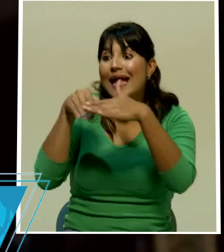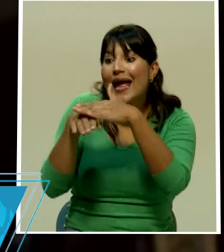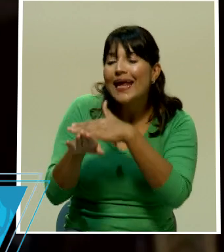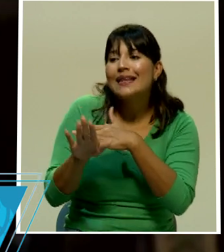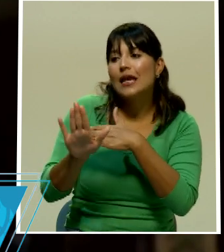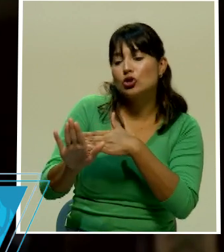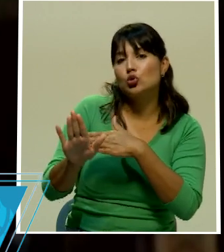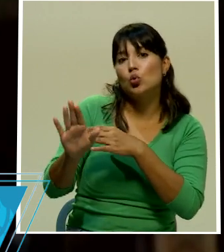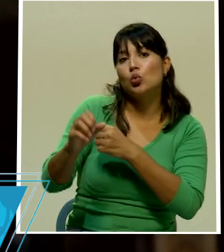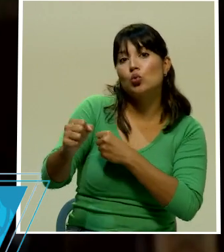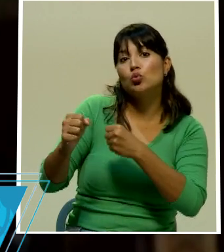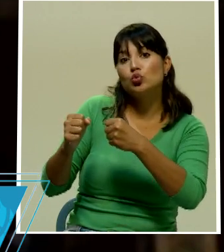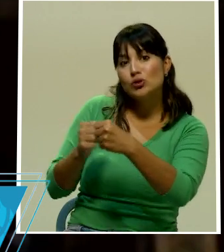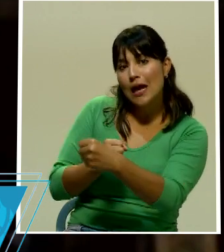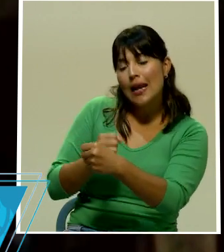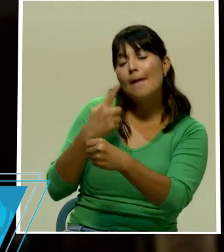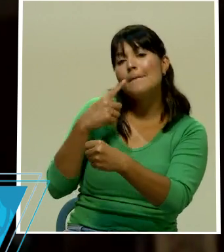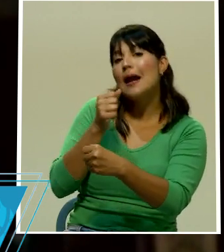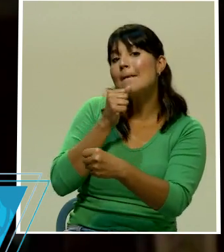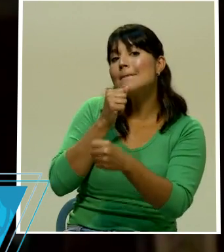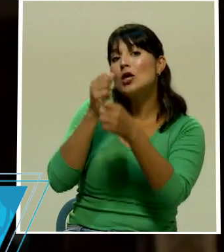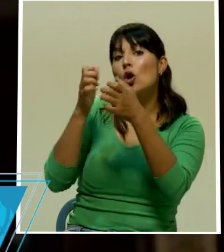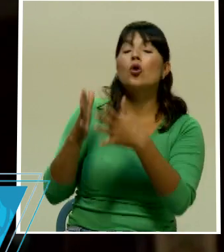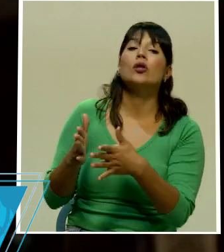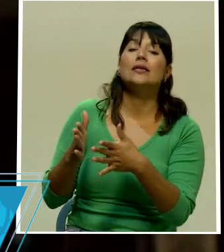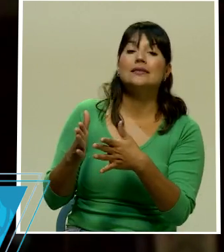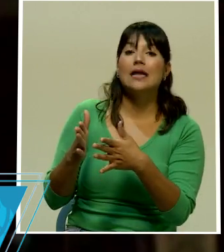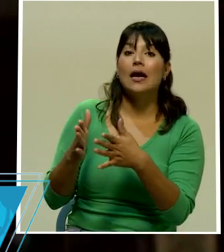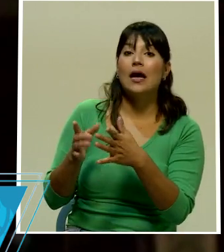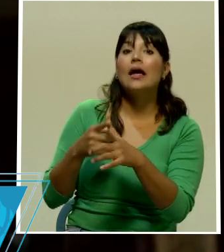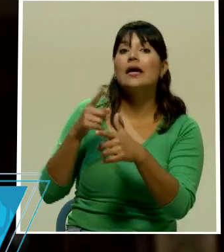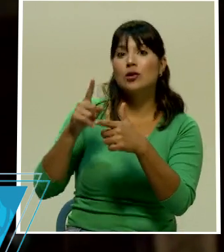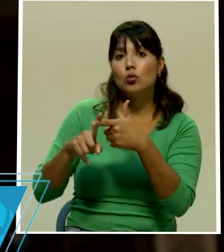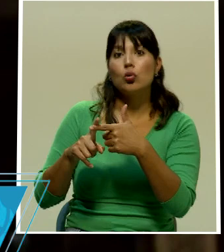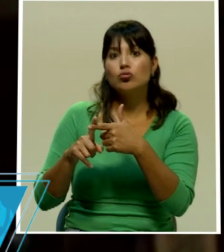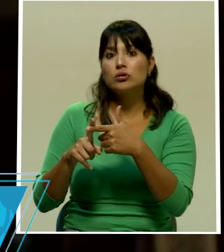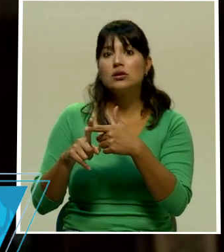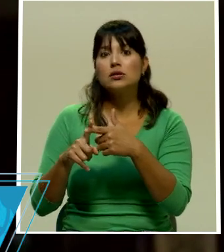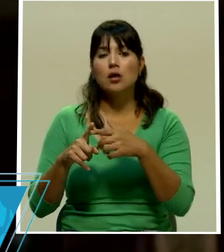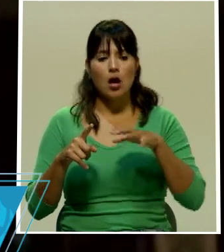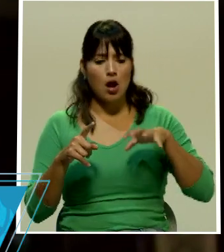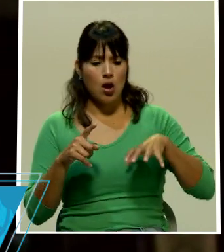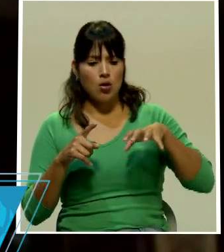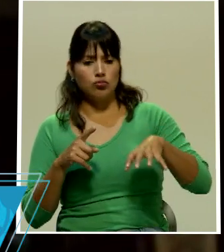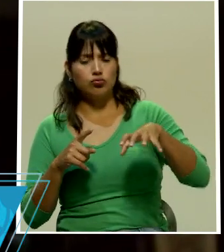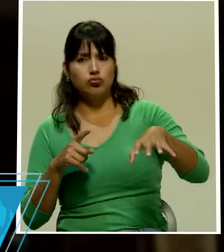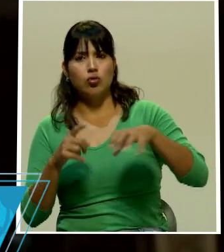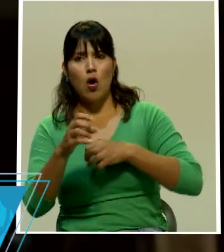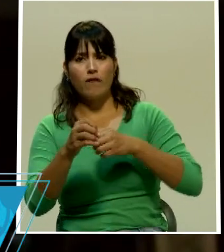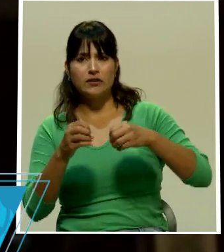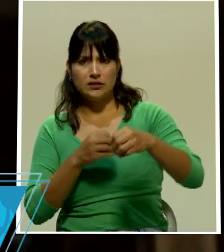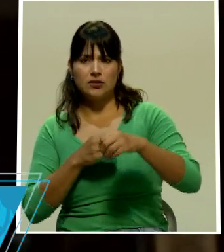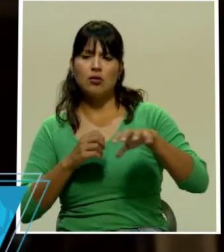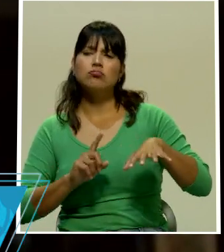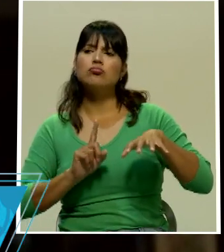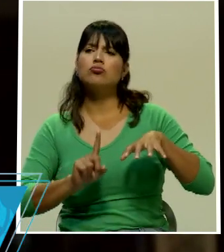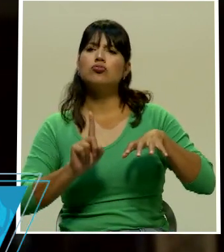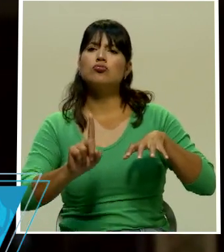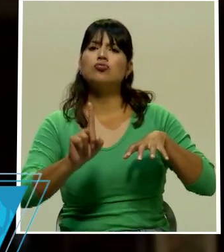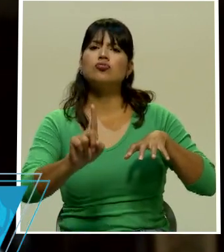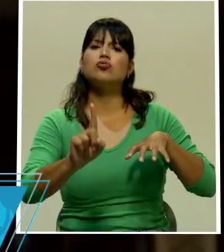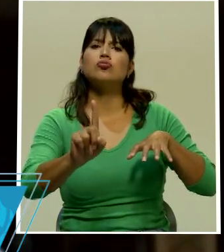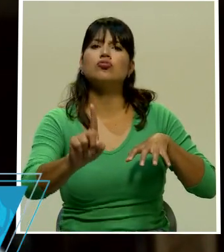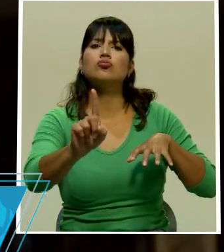público ahí van pasando perdón a la barra de la prensa van pasando por las oficinas y por supuesto que les queda la paz entiendo el